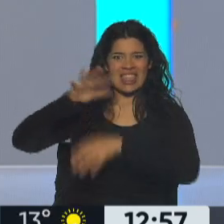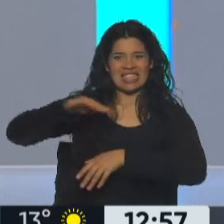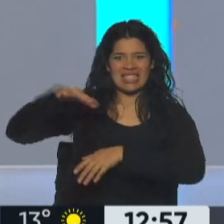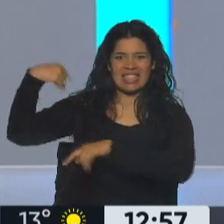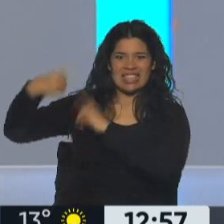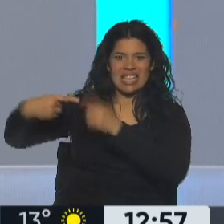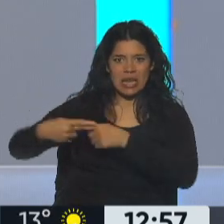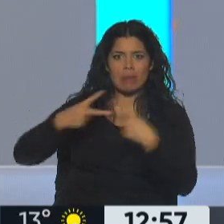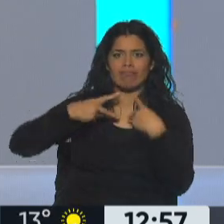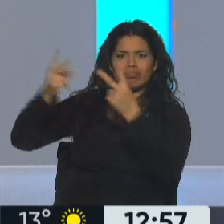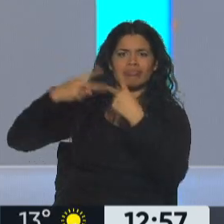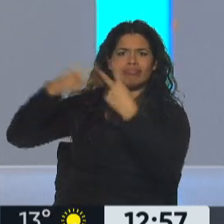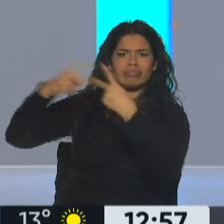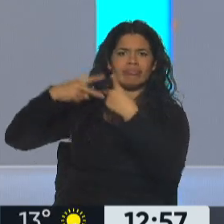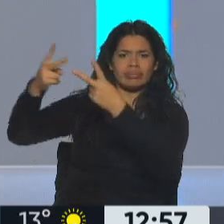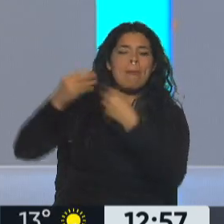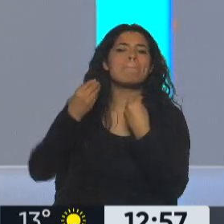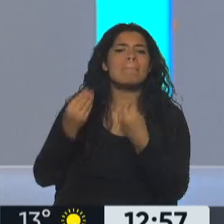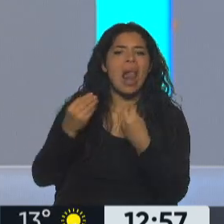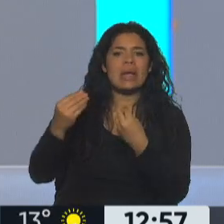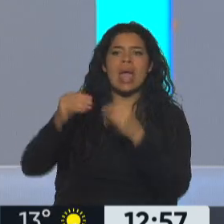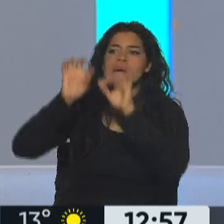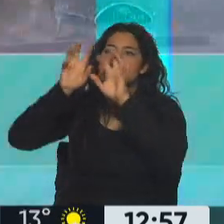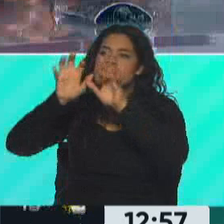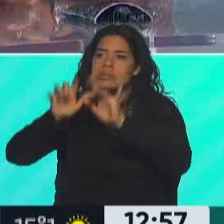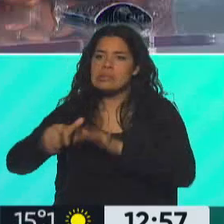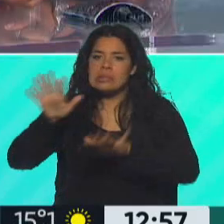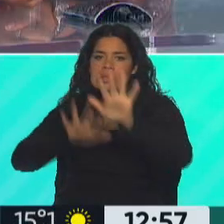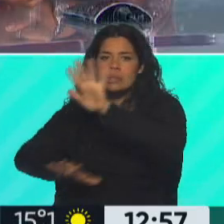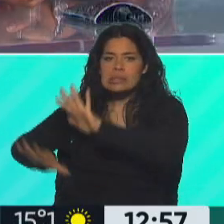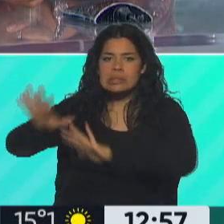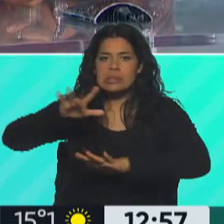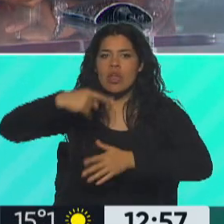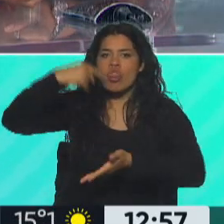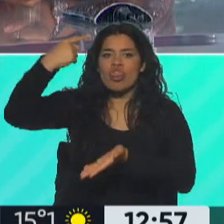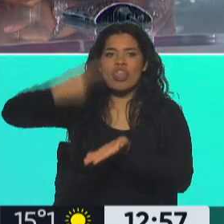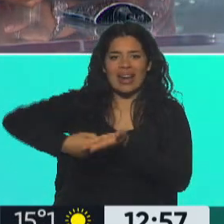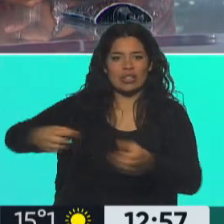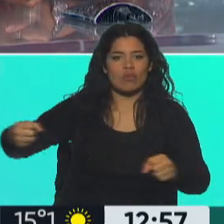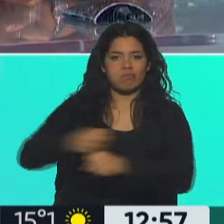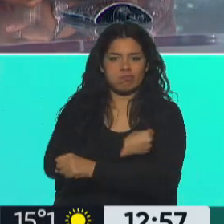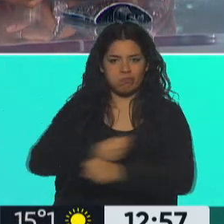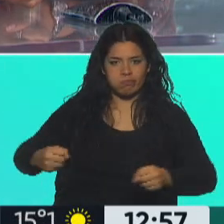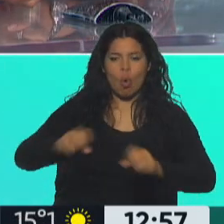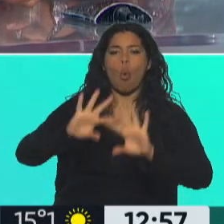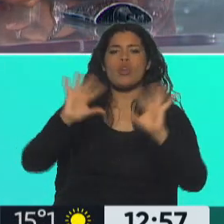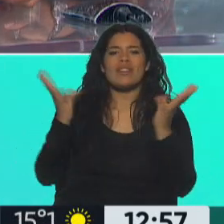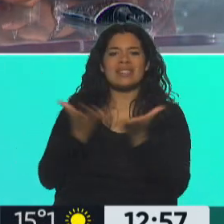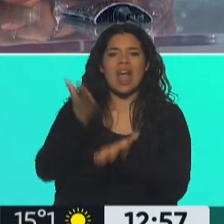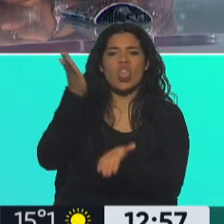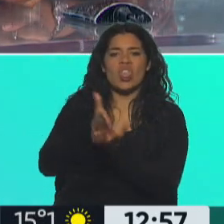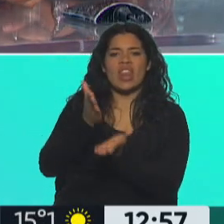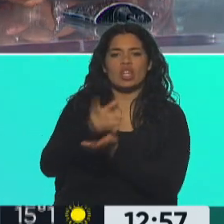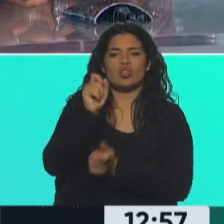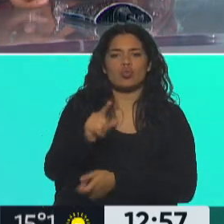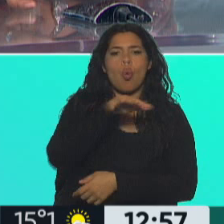para ayudar en la redacción de lo que fue finalmente la aprobación de la Declaración Universal de los Derechos de los Pueblos Indígenas,